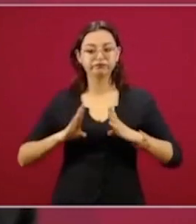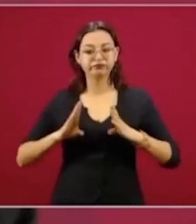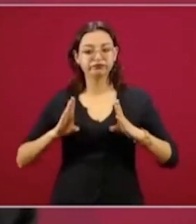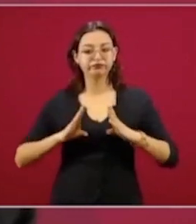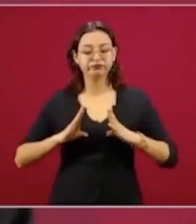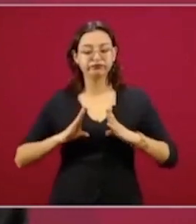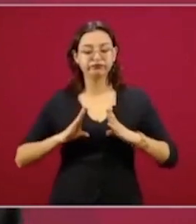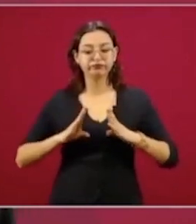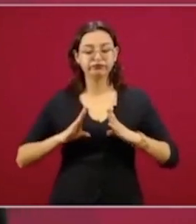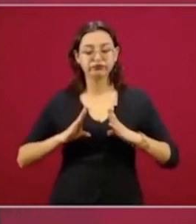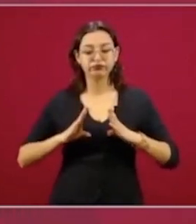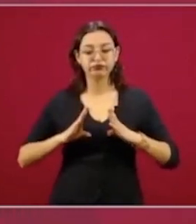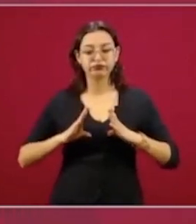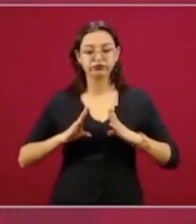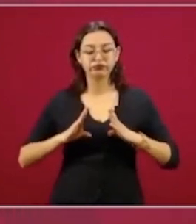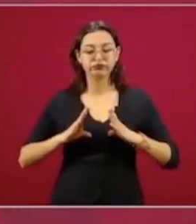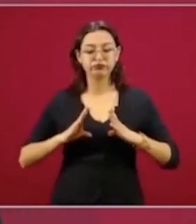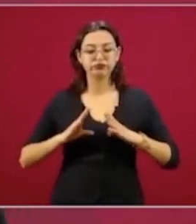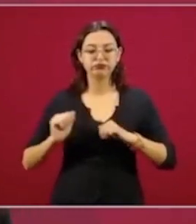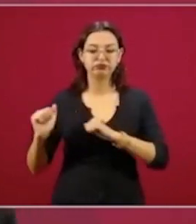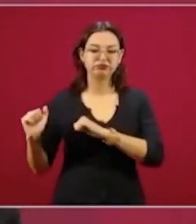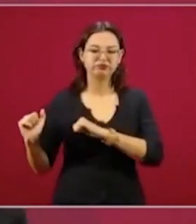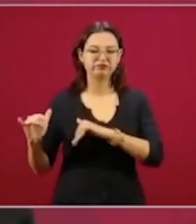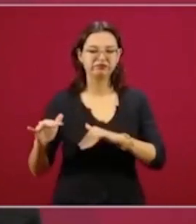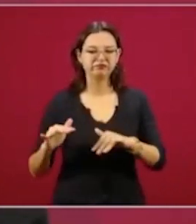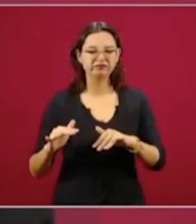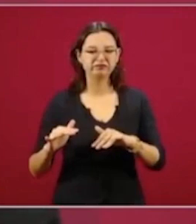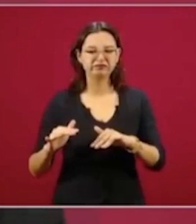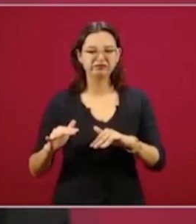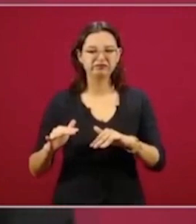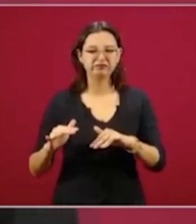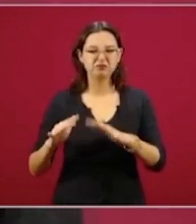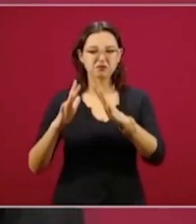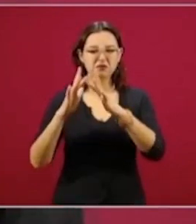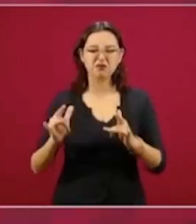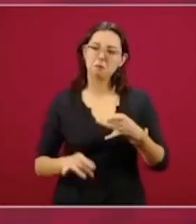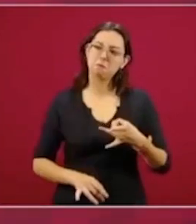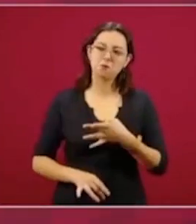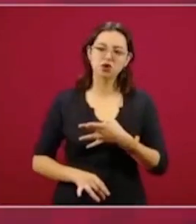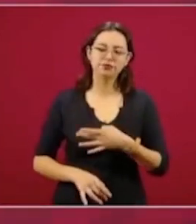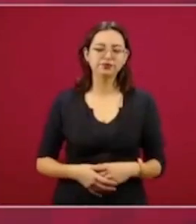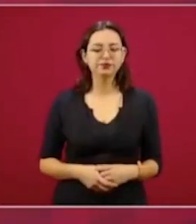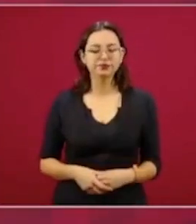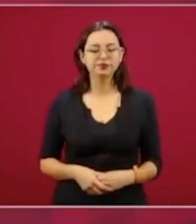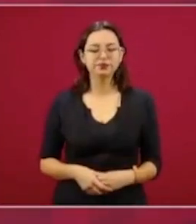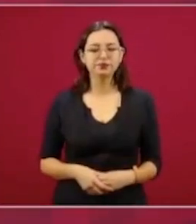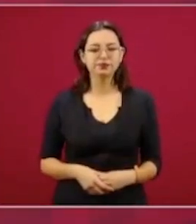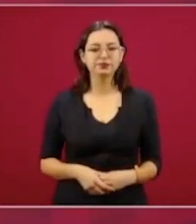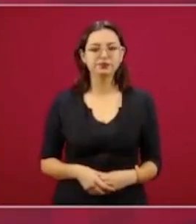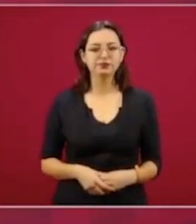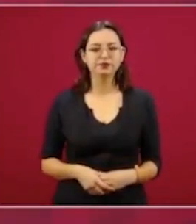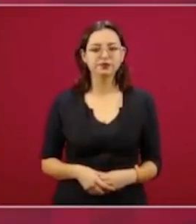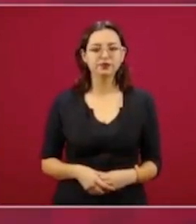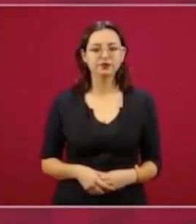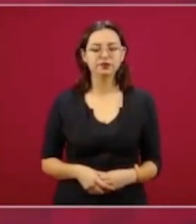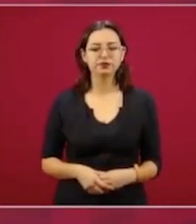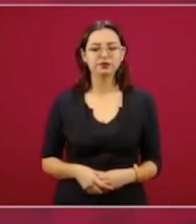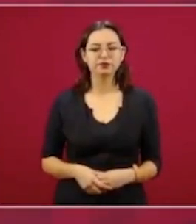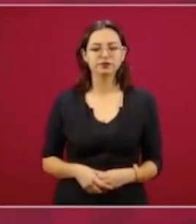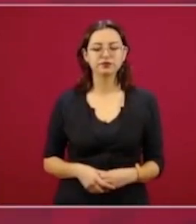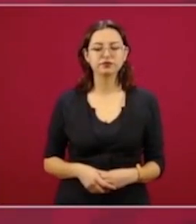invasor francés, en la